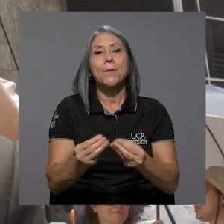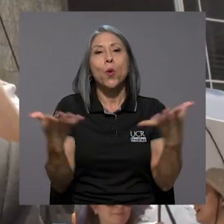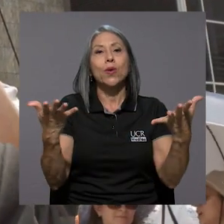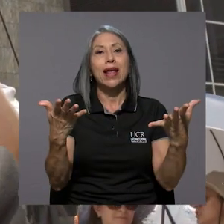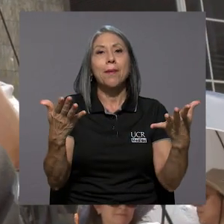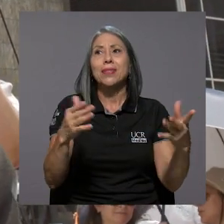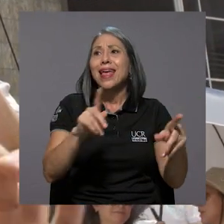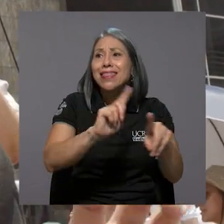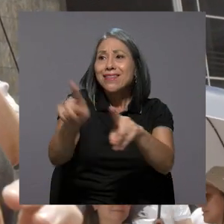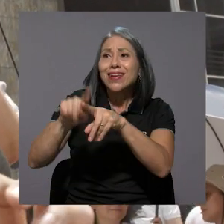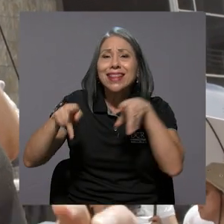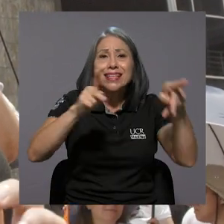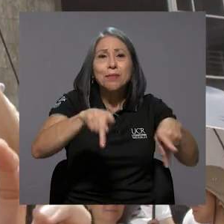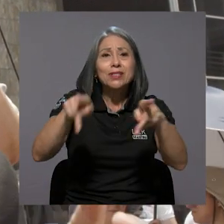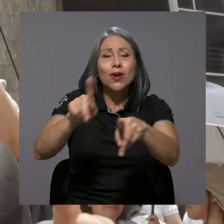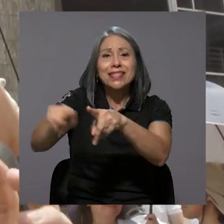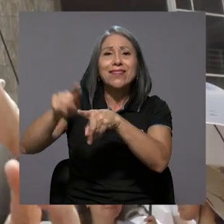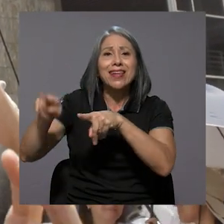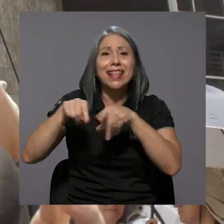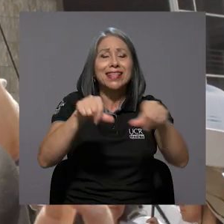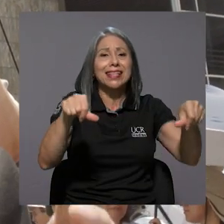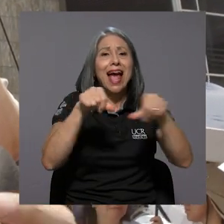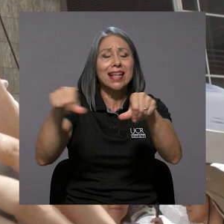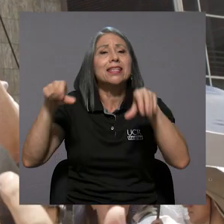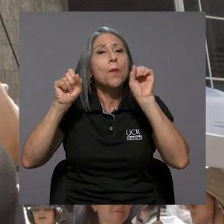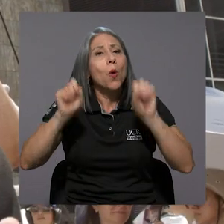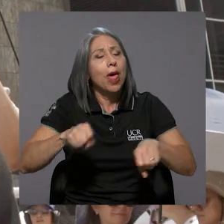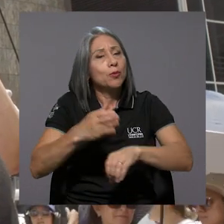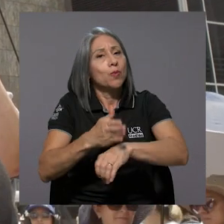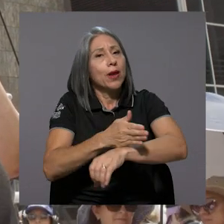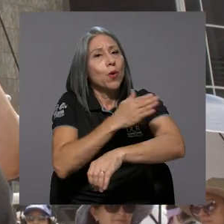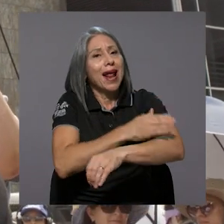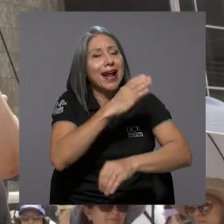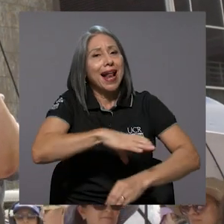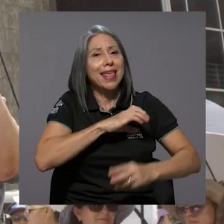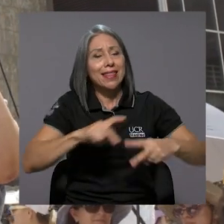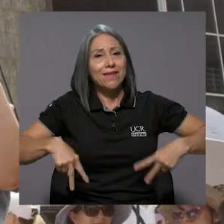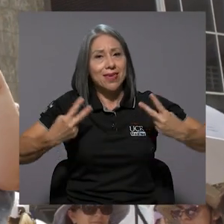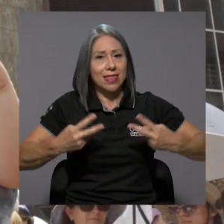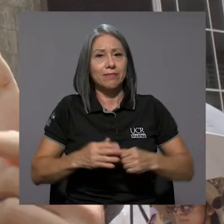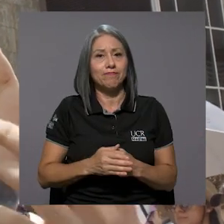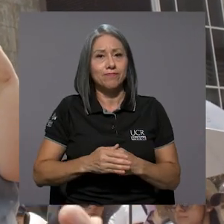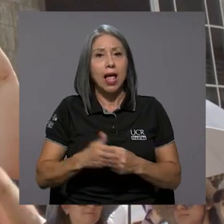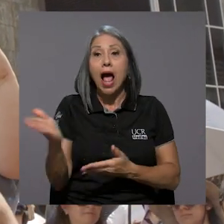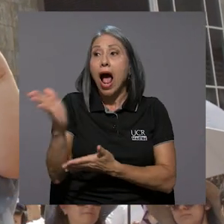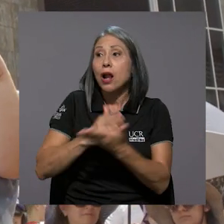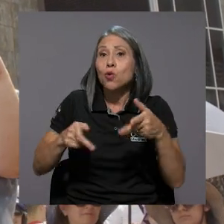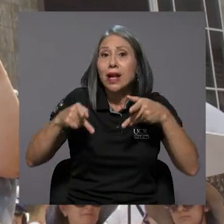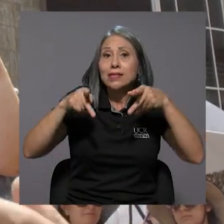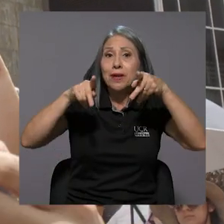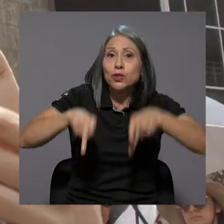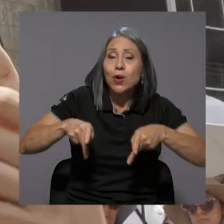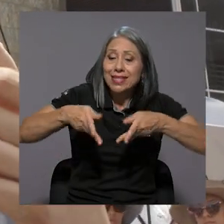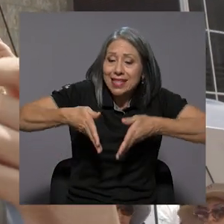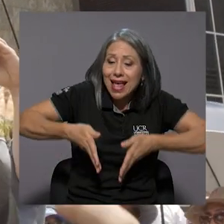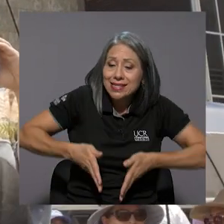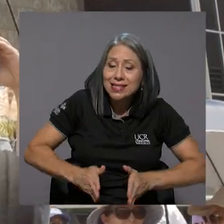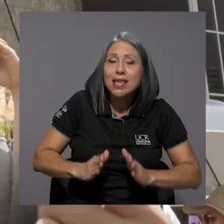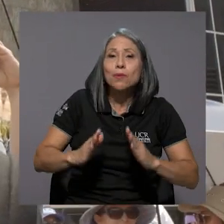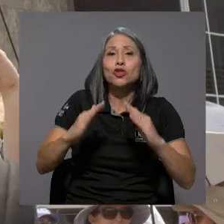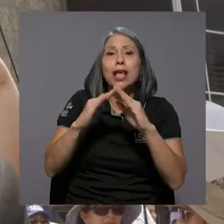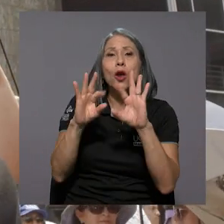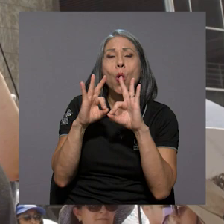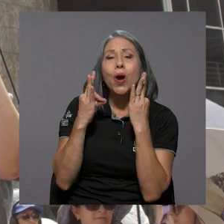permite que personas que venimos de diferentes realidades podamos mejorar nuestra calidad de vida. Hay personas que